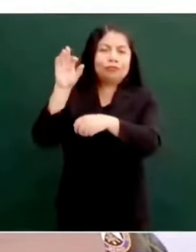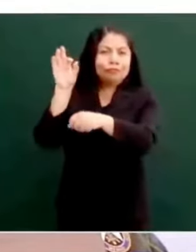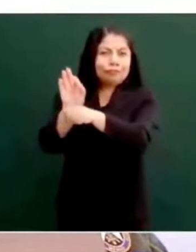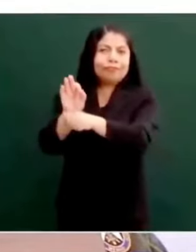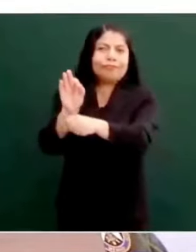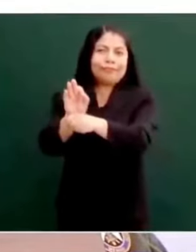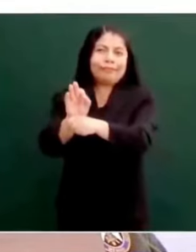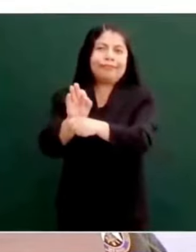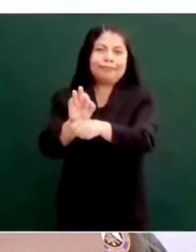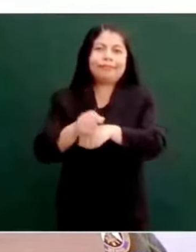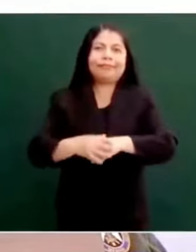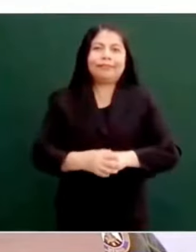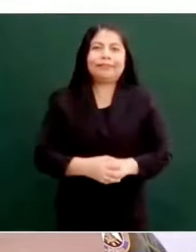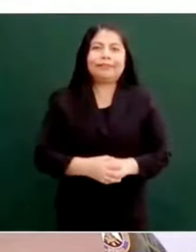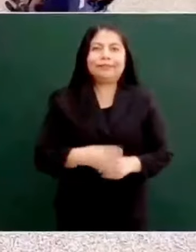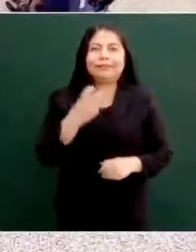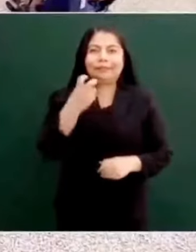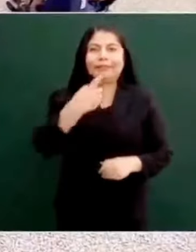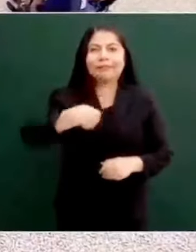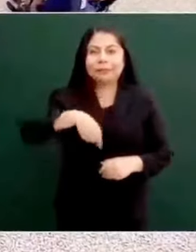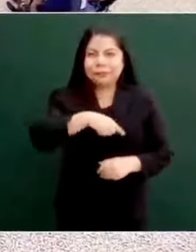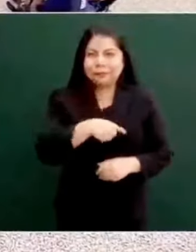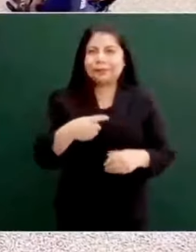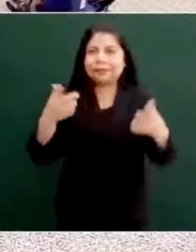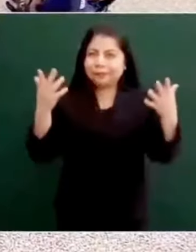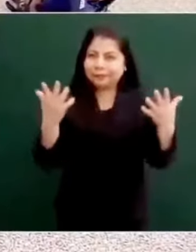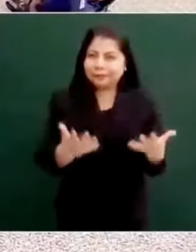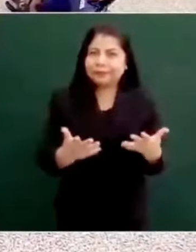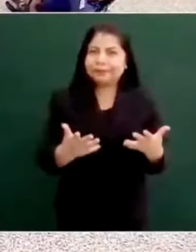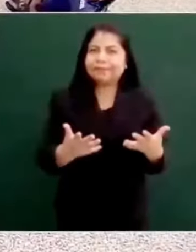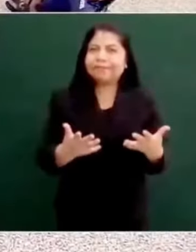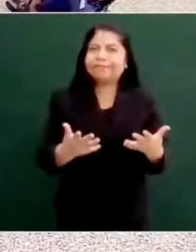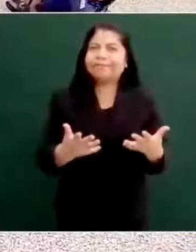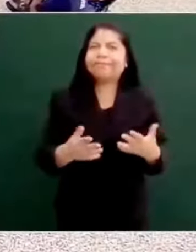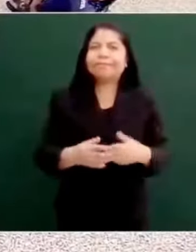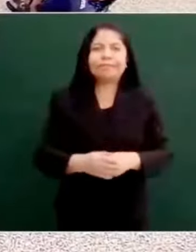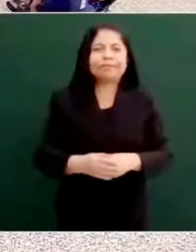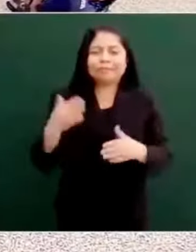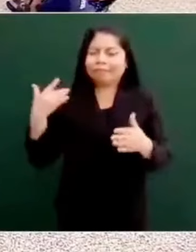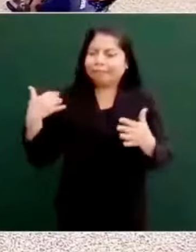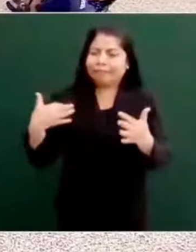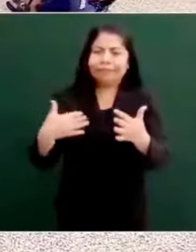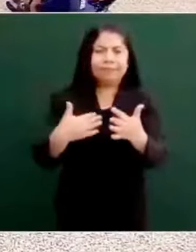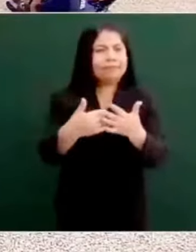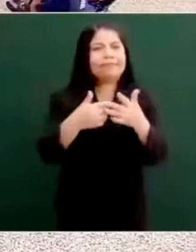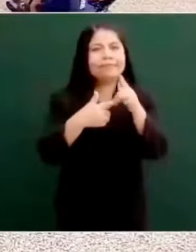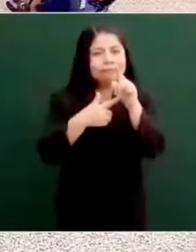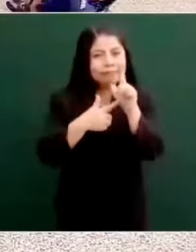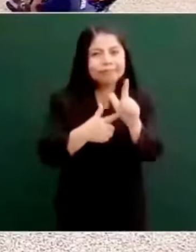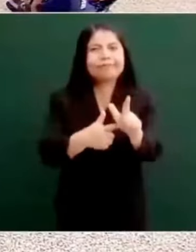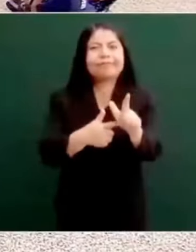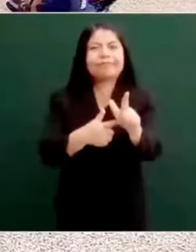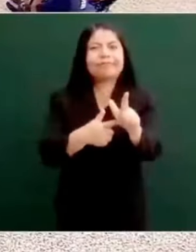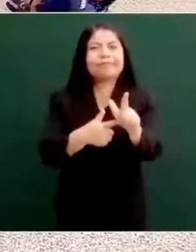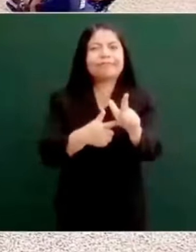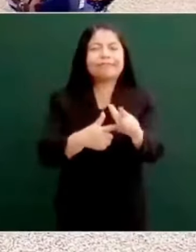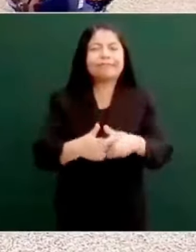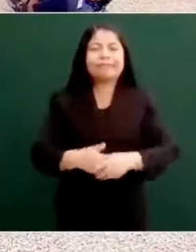actuar siempre de esa manera, como hemos actuado toda la vida,